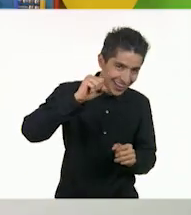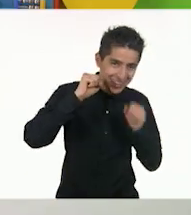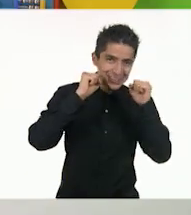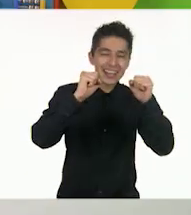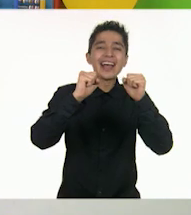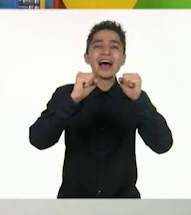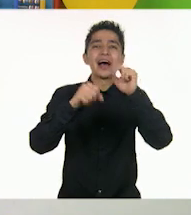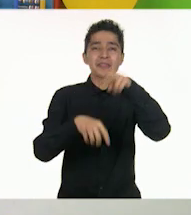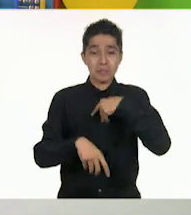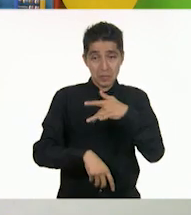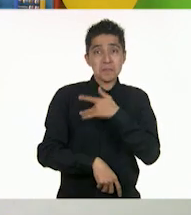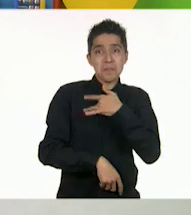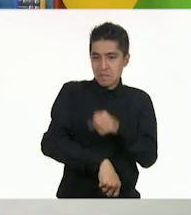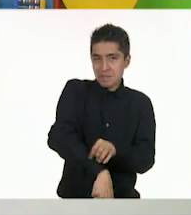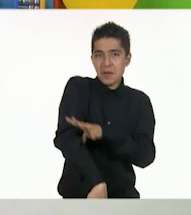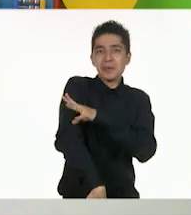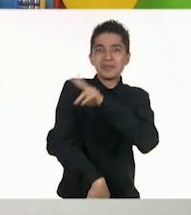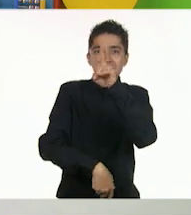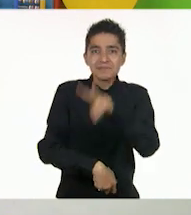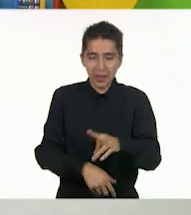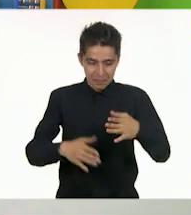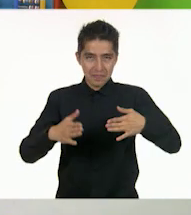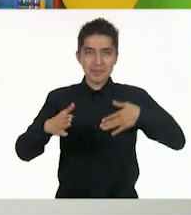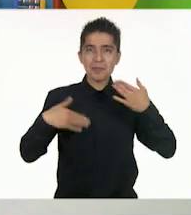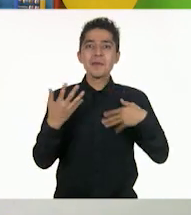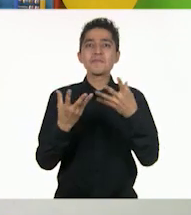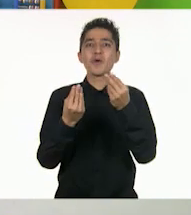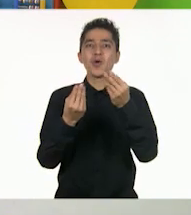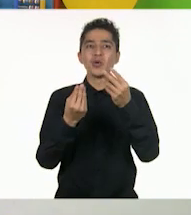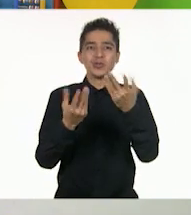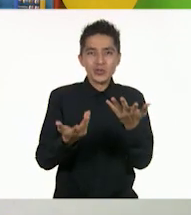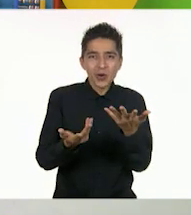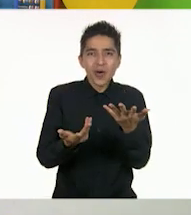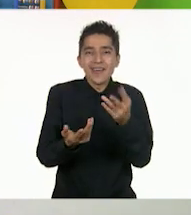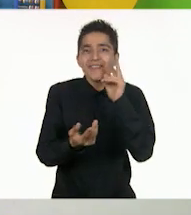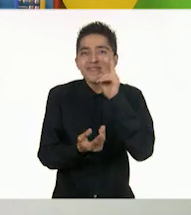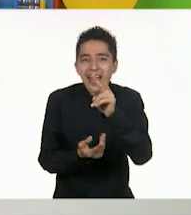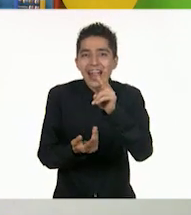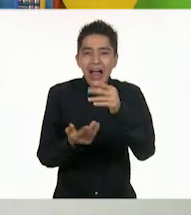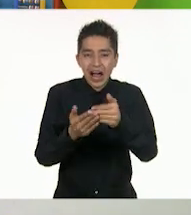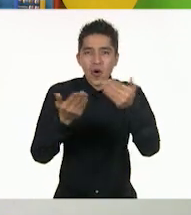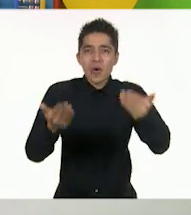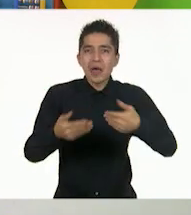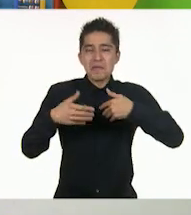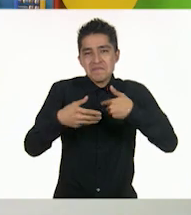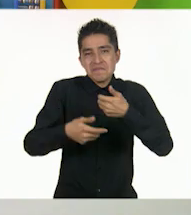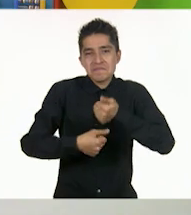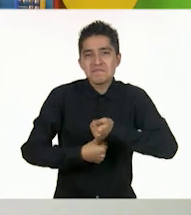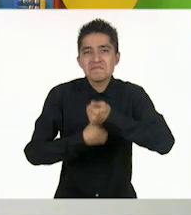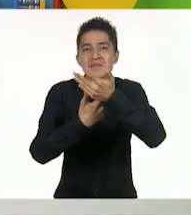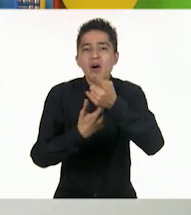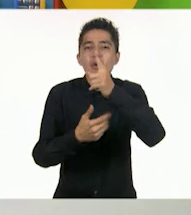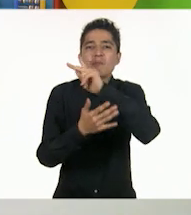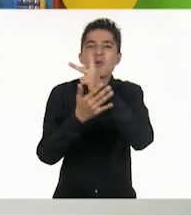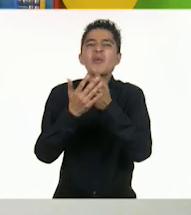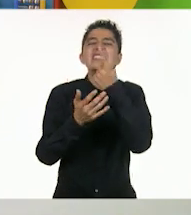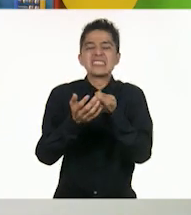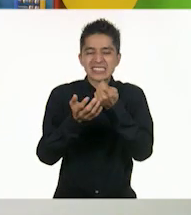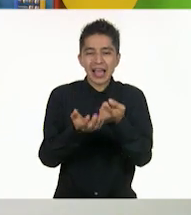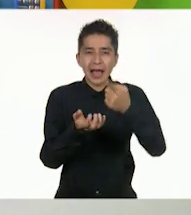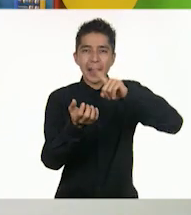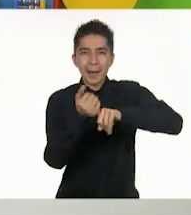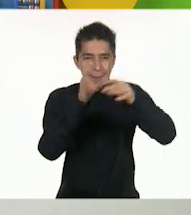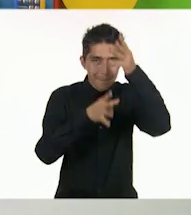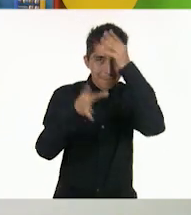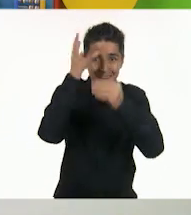estoy muy emocionada. Disfrutamos mucho verlos y compartir con ustedes un programa más de... ¡Aprende en